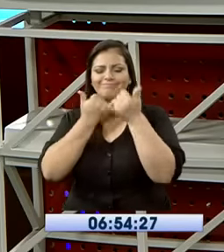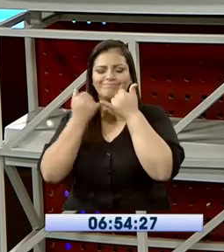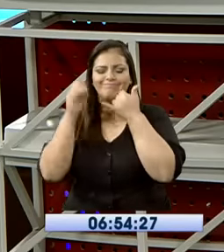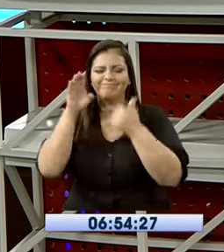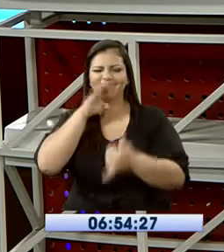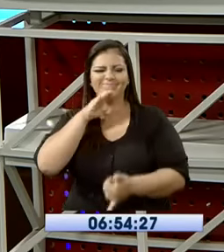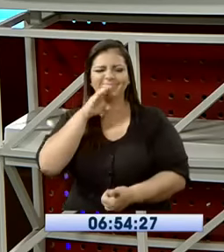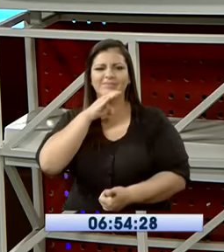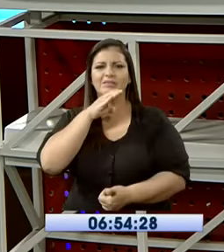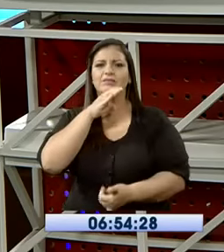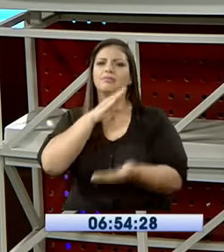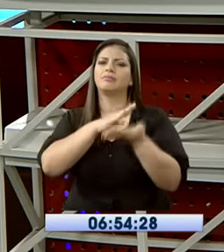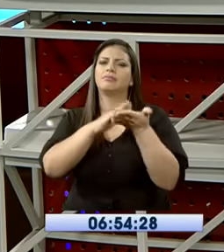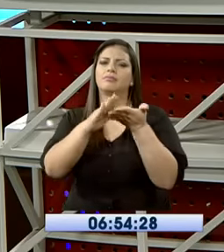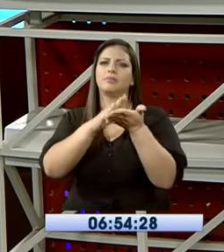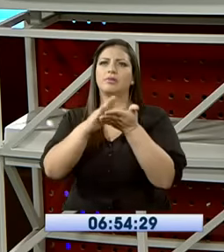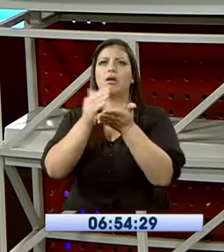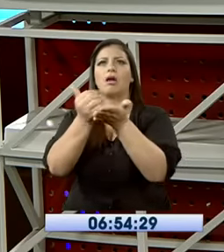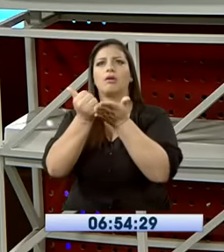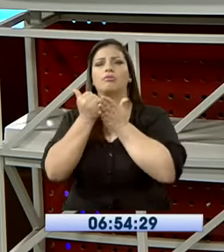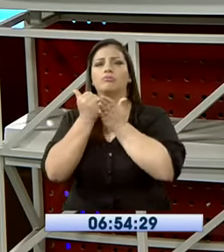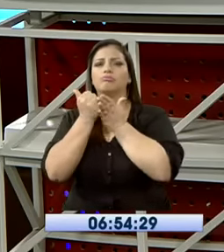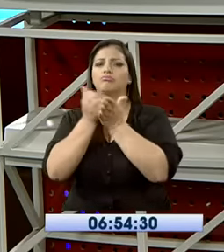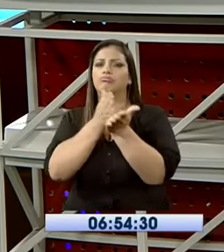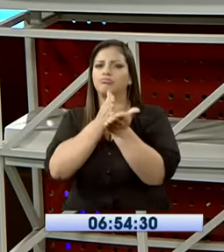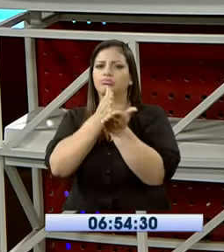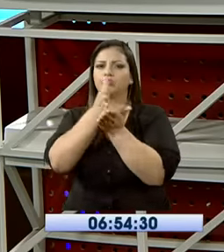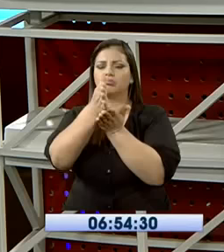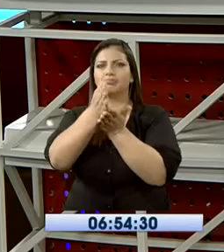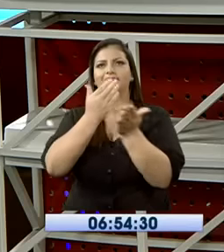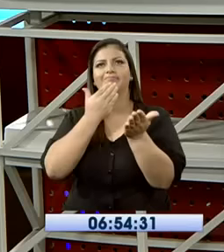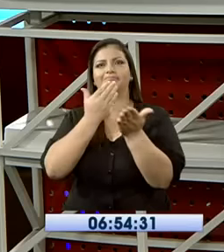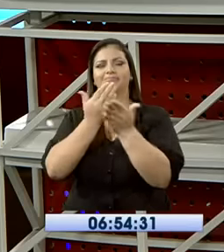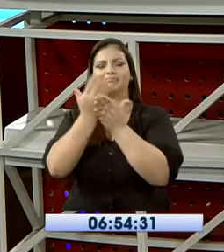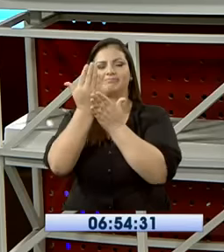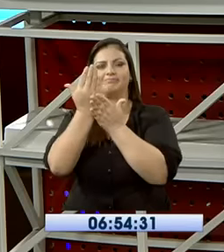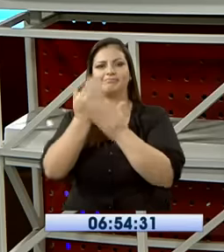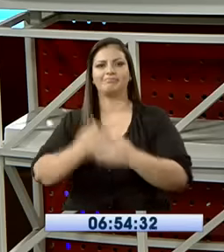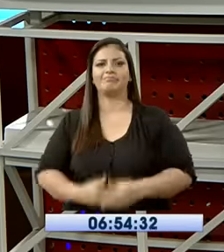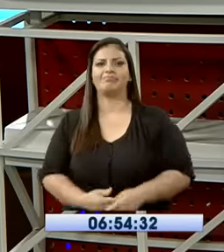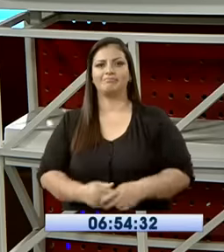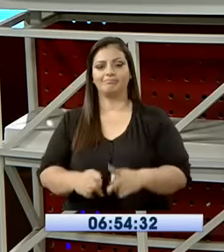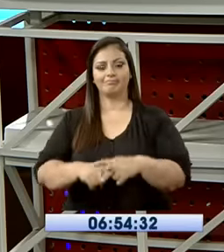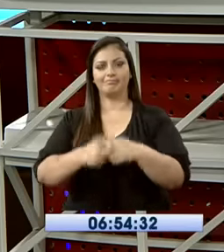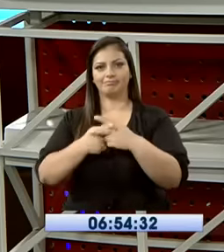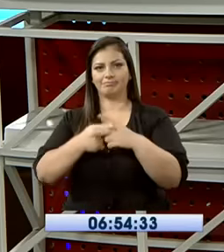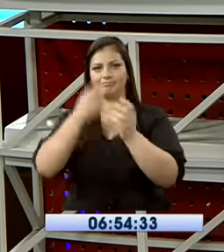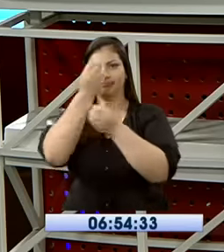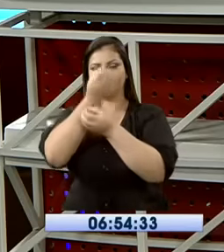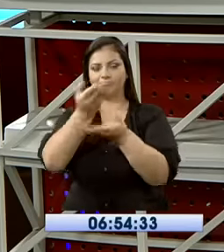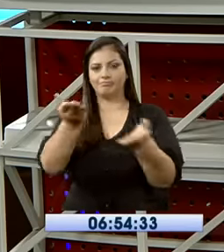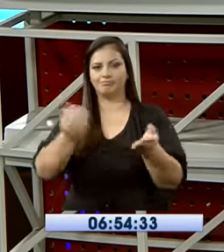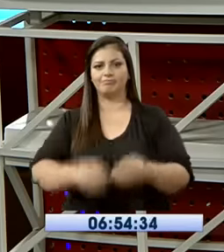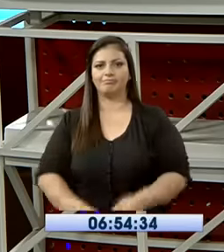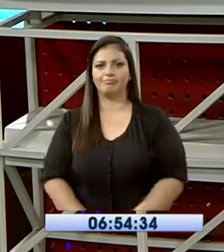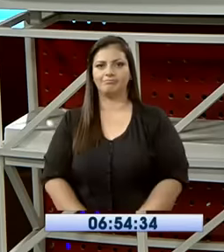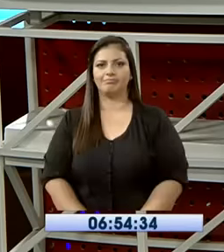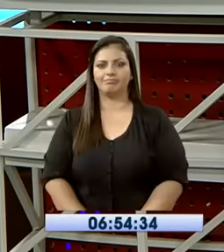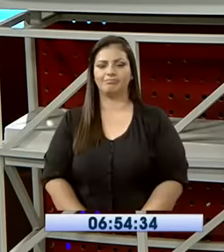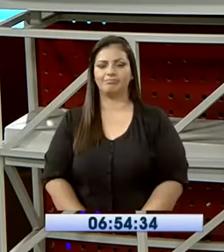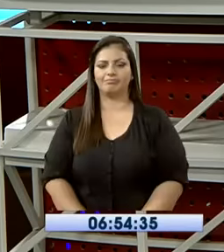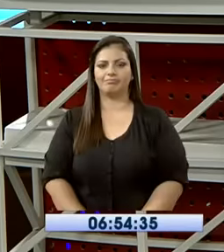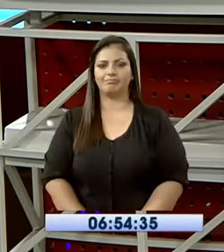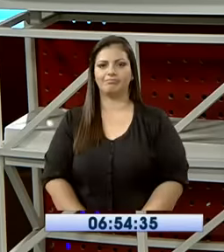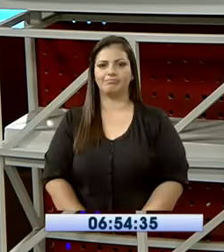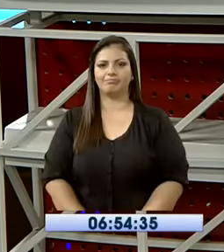errores y guíanos por el mejor camino. Gracias por tus bendiciones, Padre Amado. Iniciamos pues entonces nuestra jornada periodista. Claro que sí. ¿Y qué te parece si